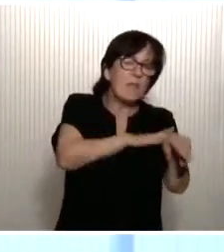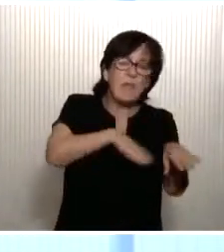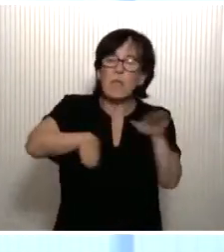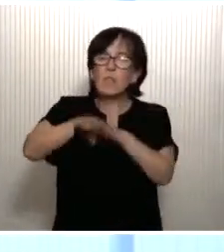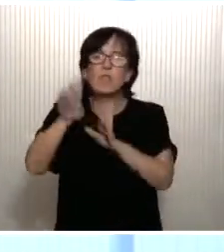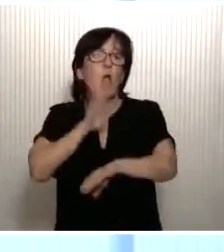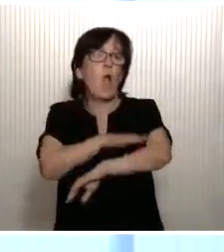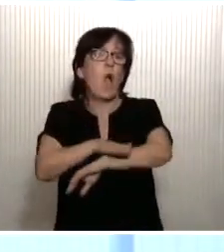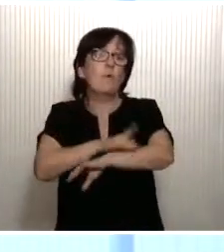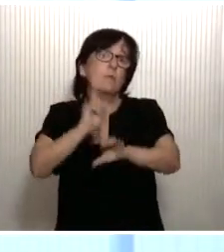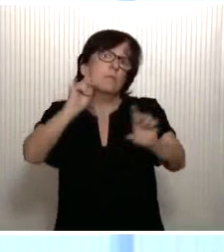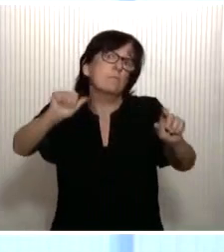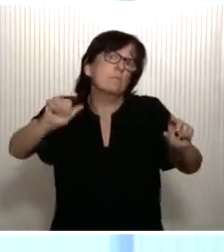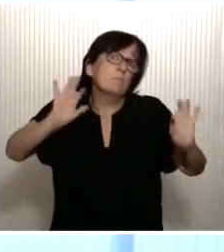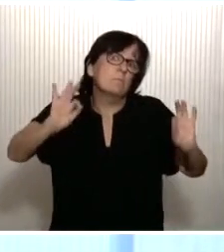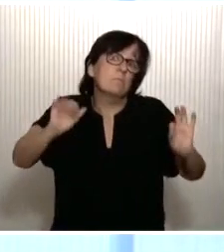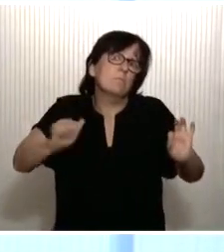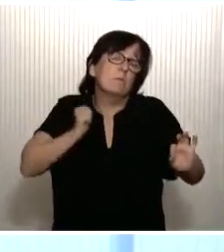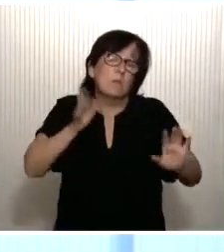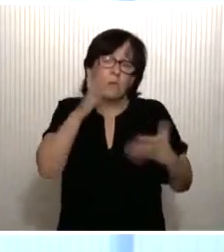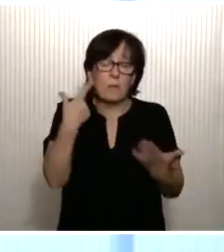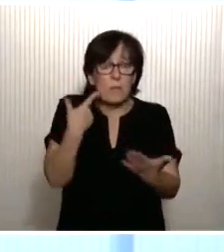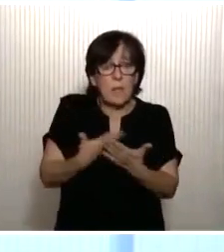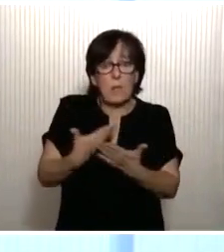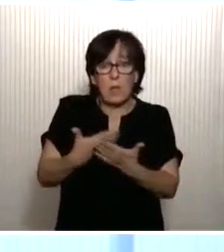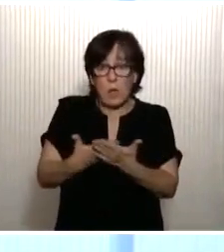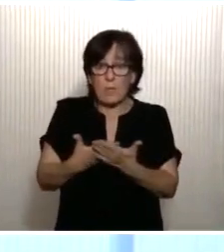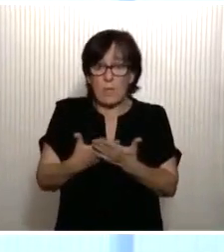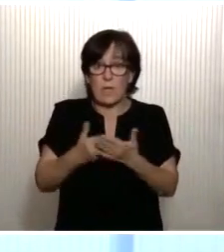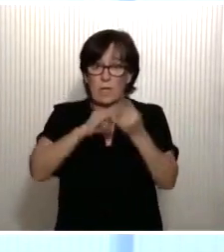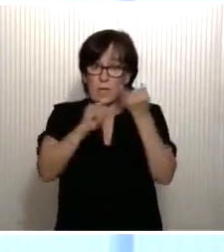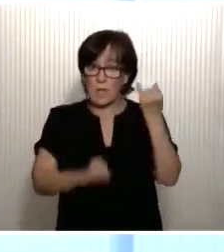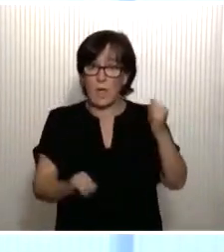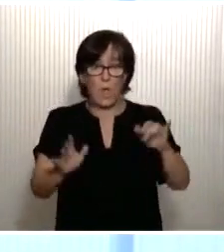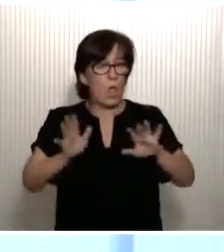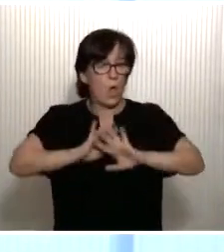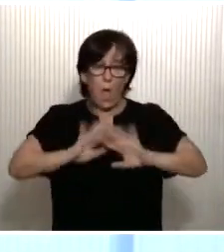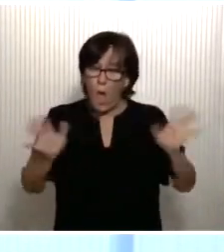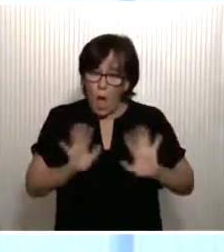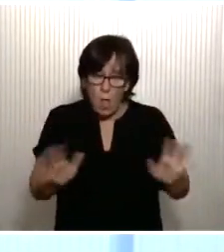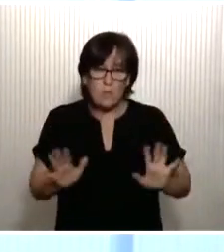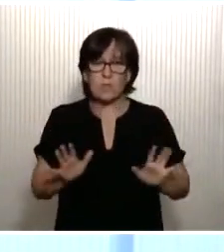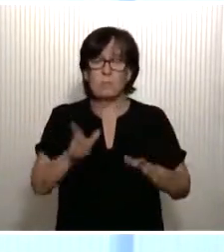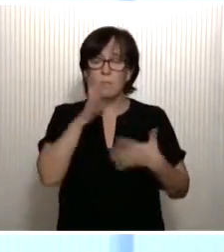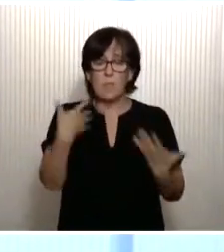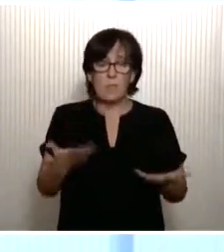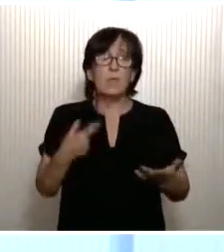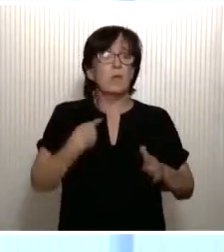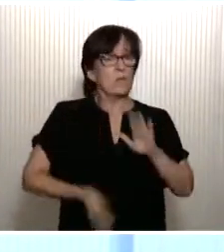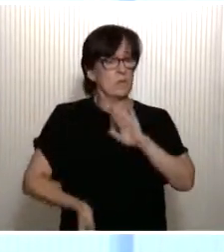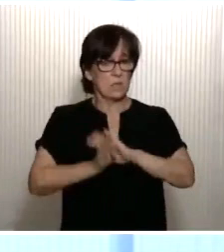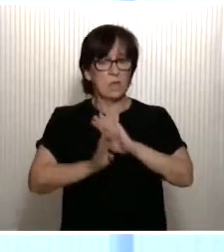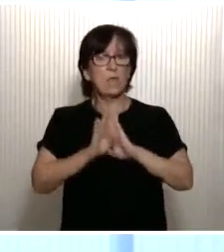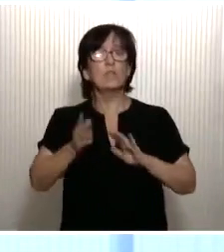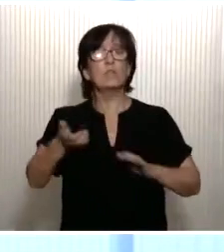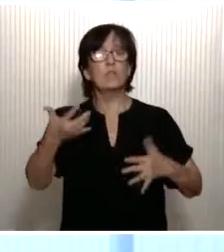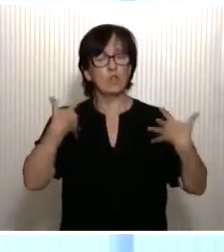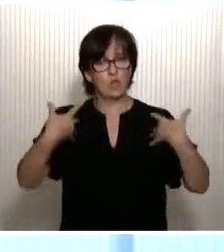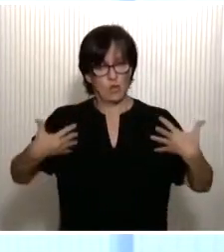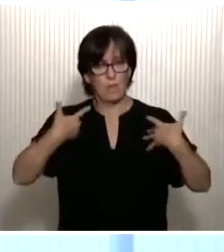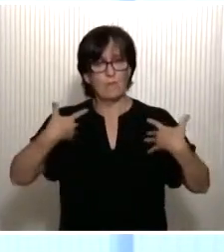circunstancialmente. Hemos comprobado en esta crisis terrible, dramática, que aún seguimos sufriendo,